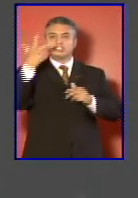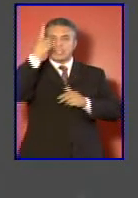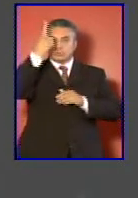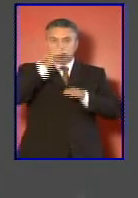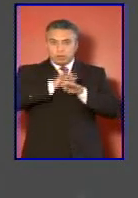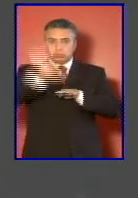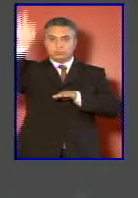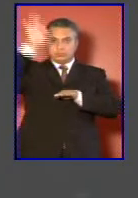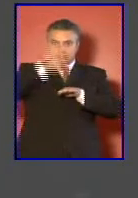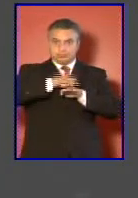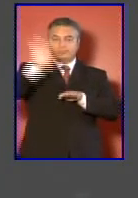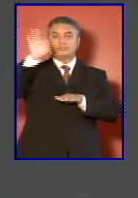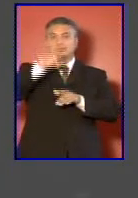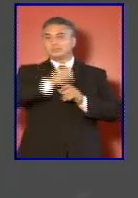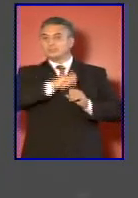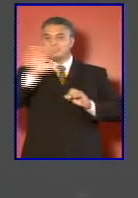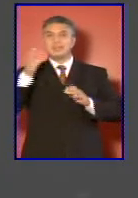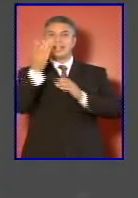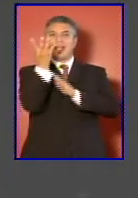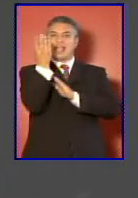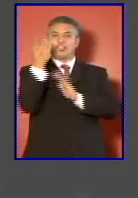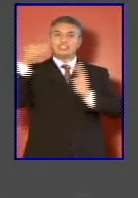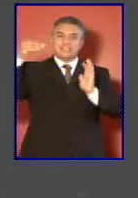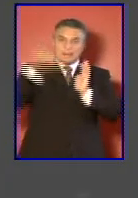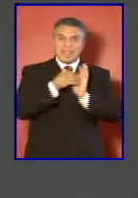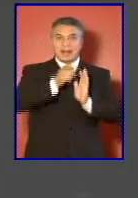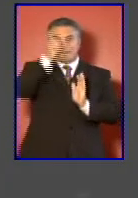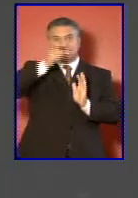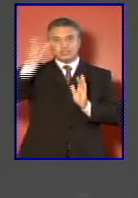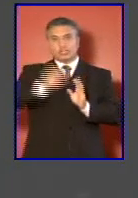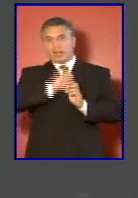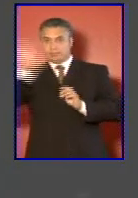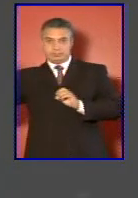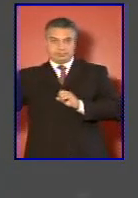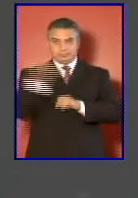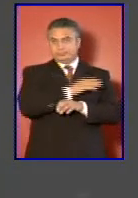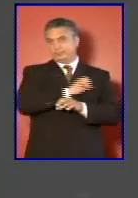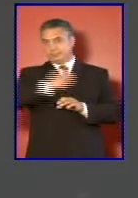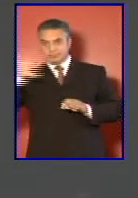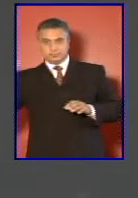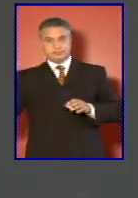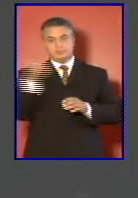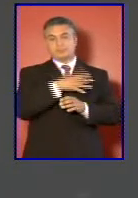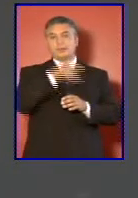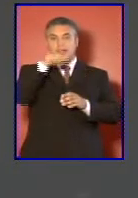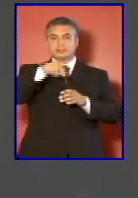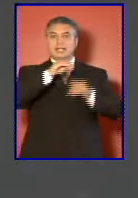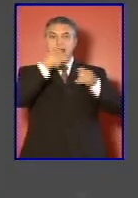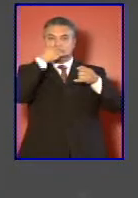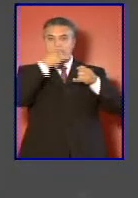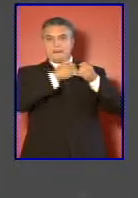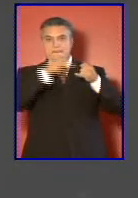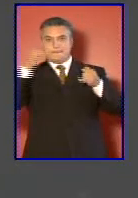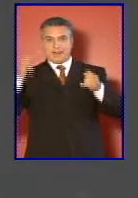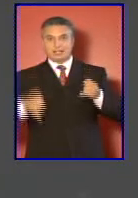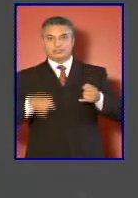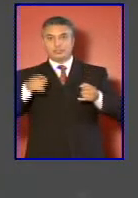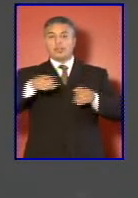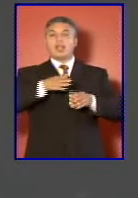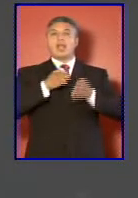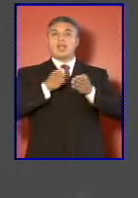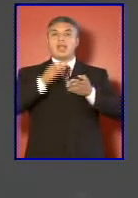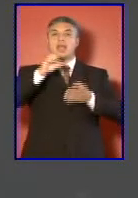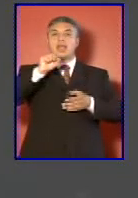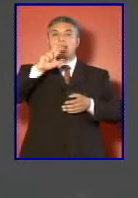transportaron a casi 14.000 personas durante ese plazo la Armada tuvo a